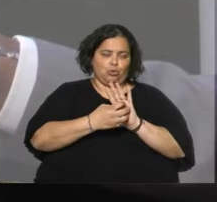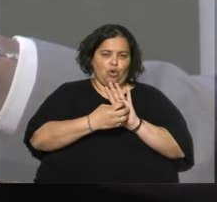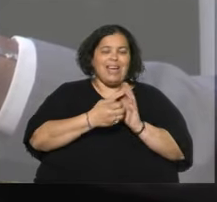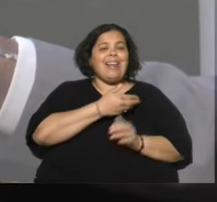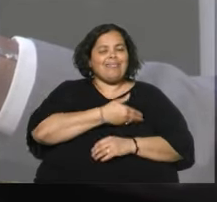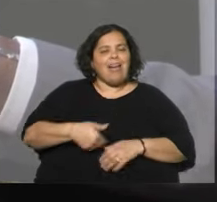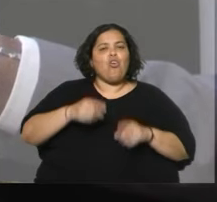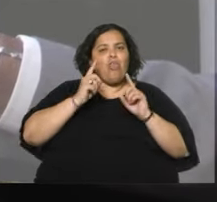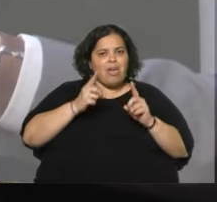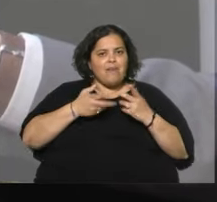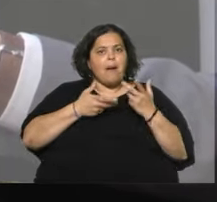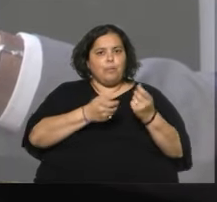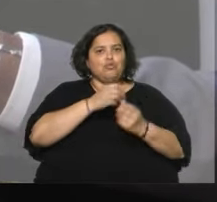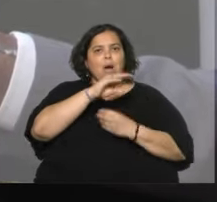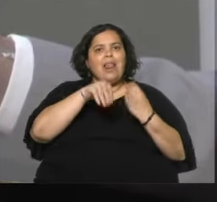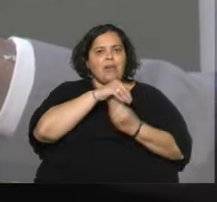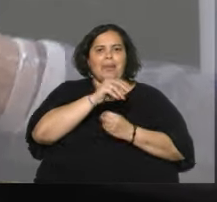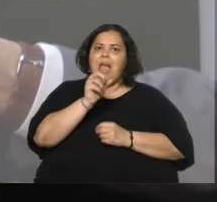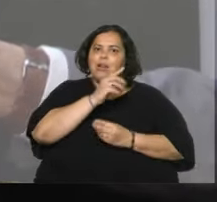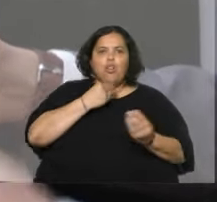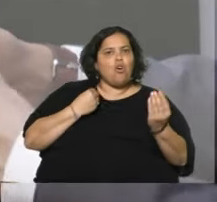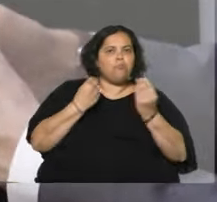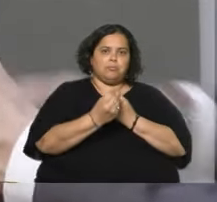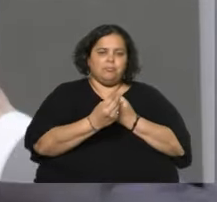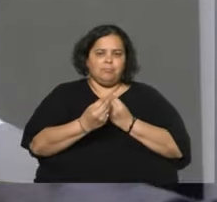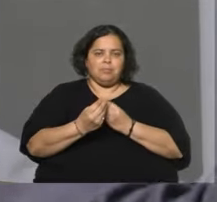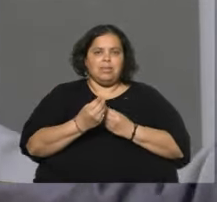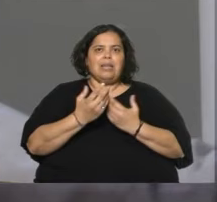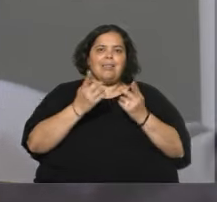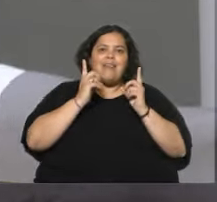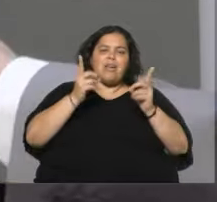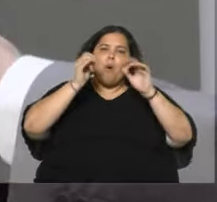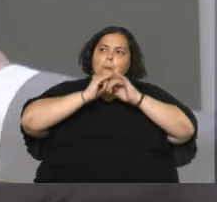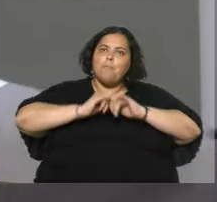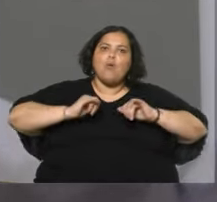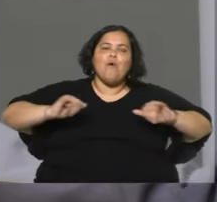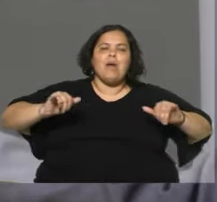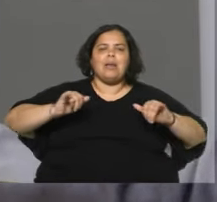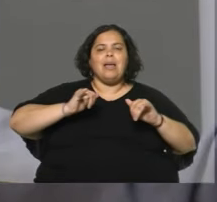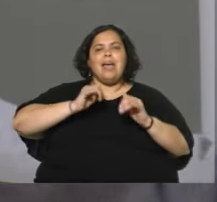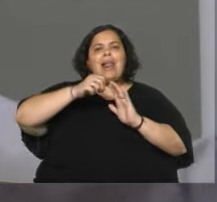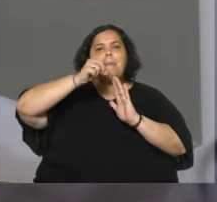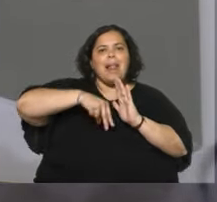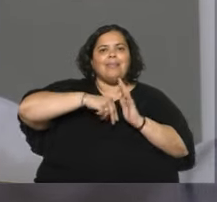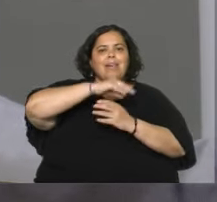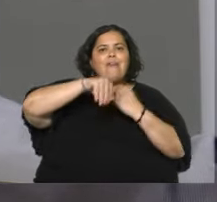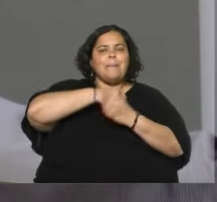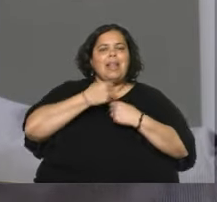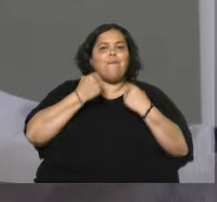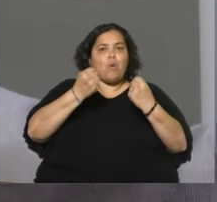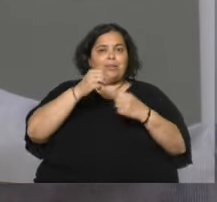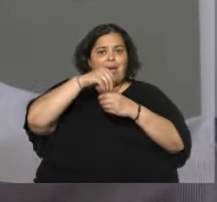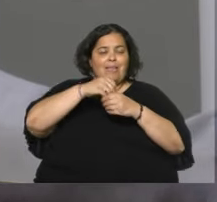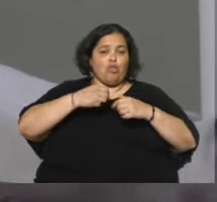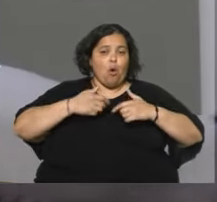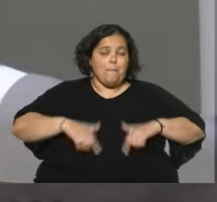tomar el lugar de la familia. Promovamos el plan Familias Fuertes, que está dentro del Ministerio de Salud Pública.